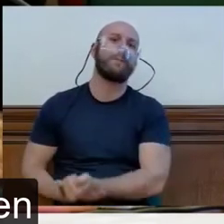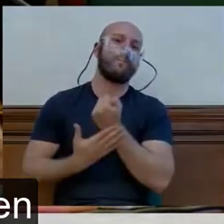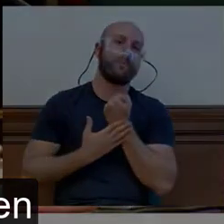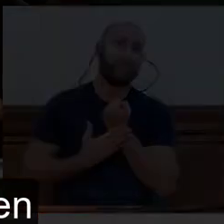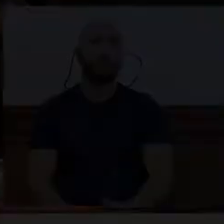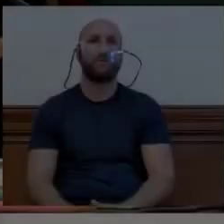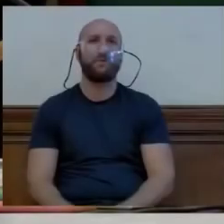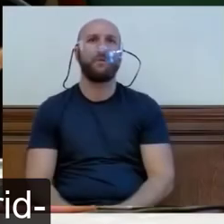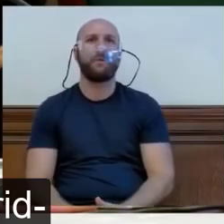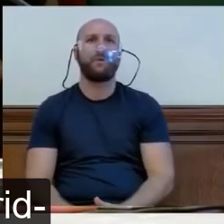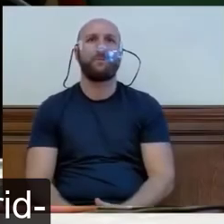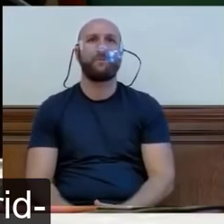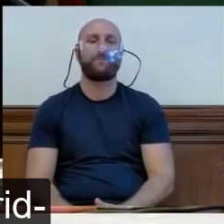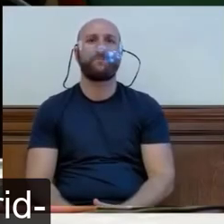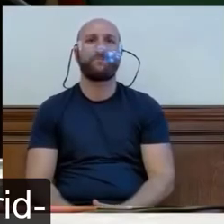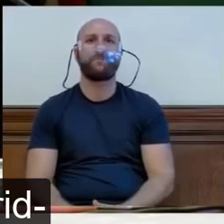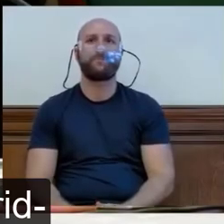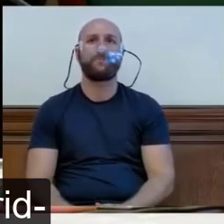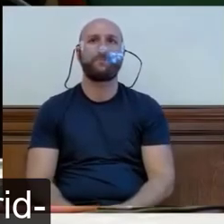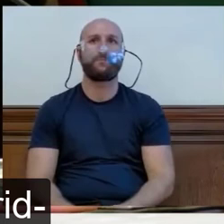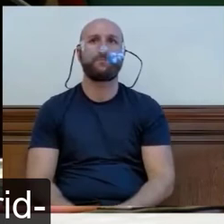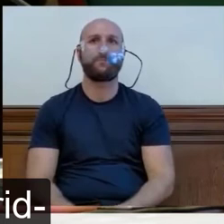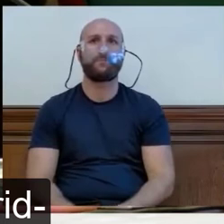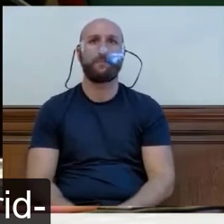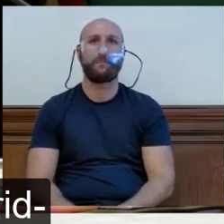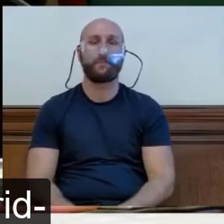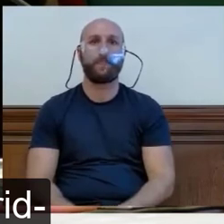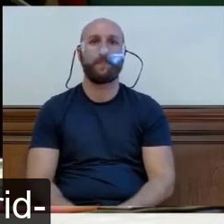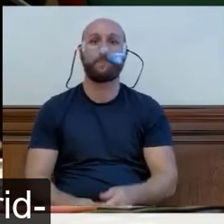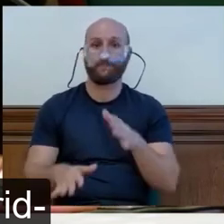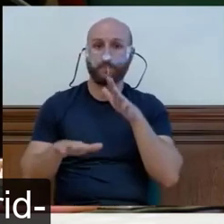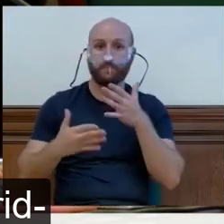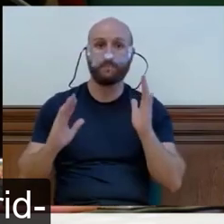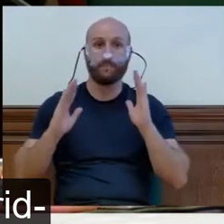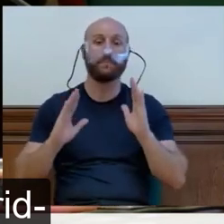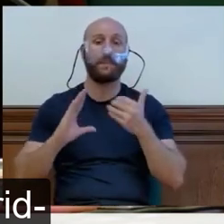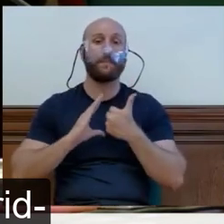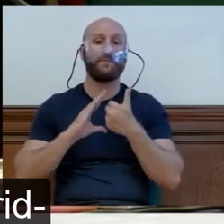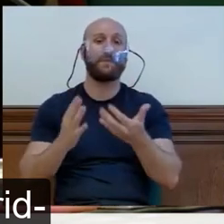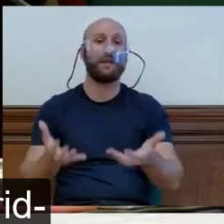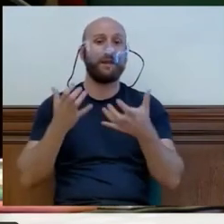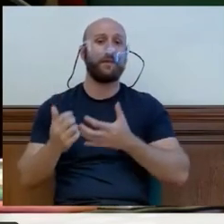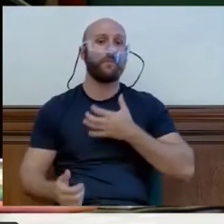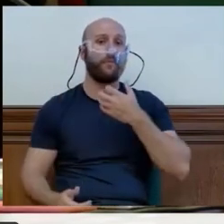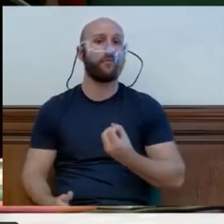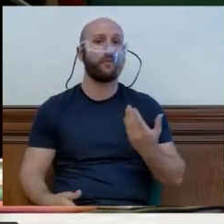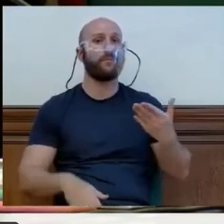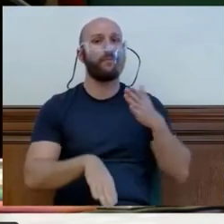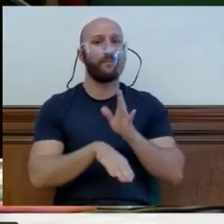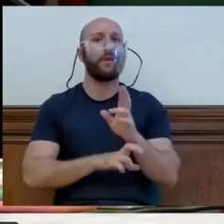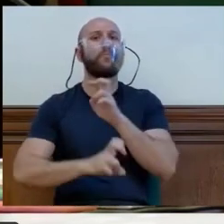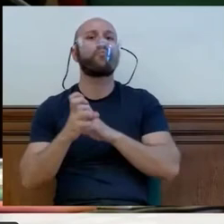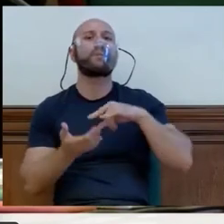la tengan. Y aquí, ahora, en este momento, Más Madrid Ganar Móstoles les propone hacer algo al respecto y